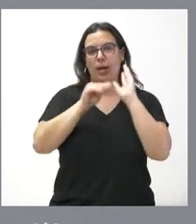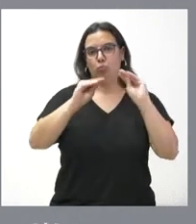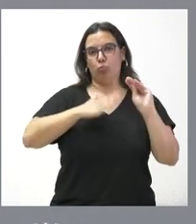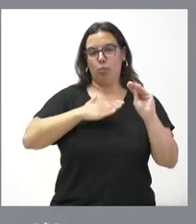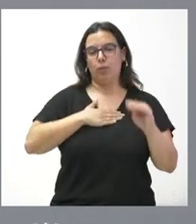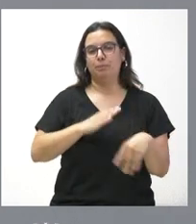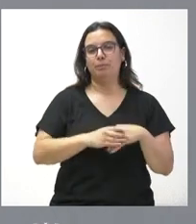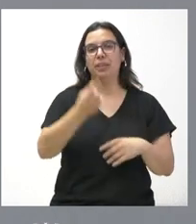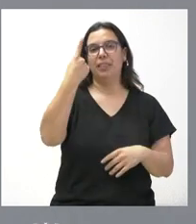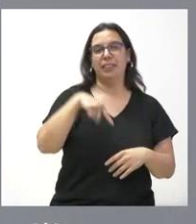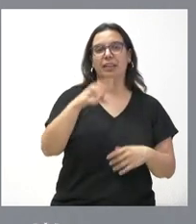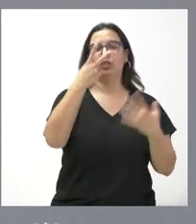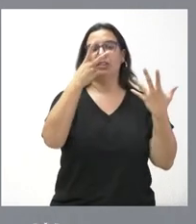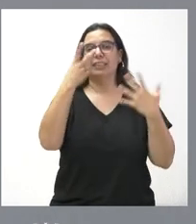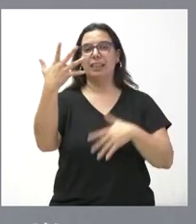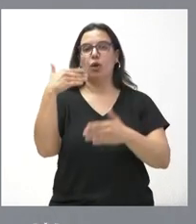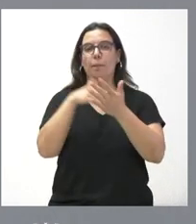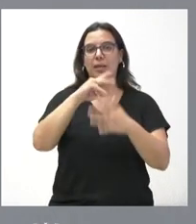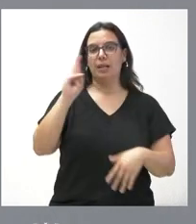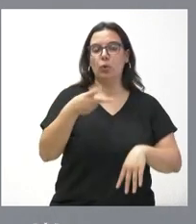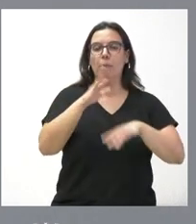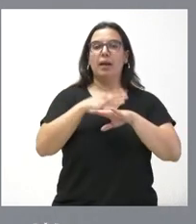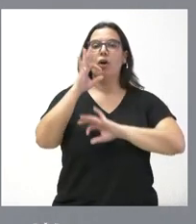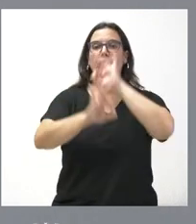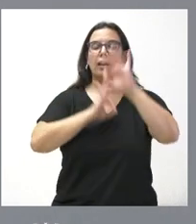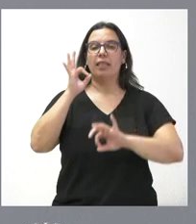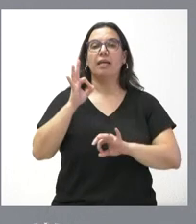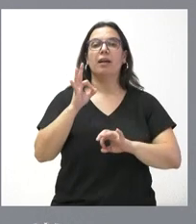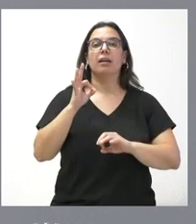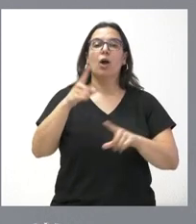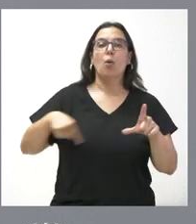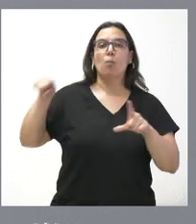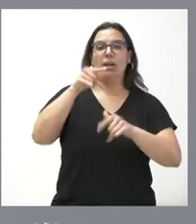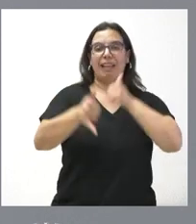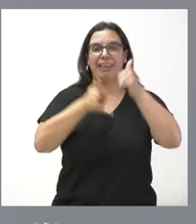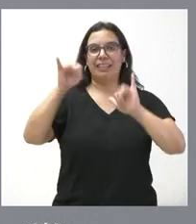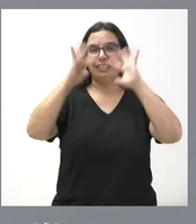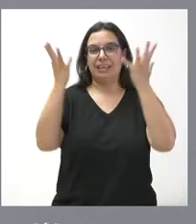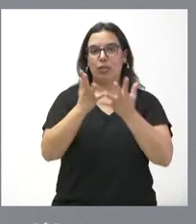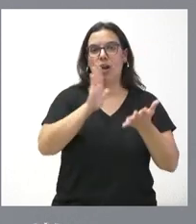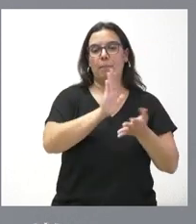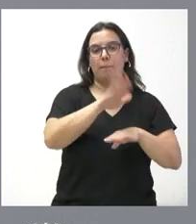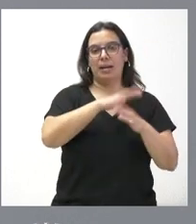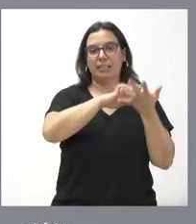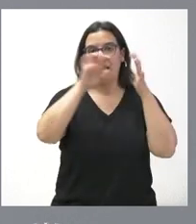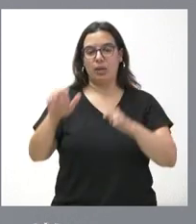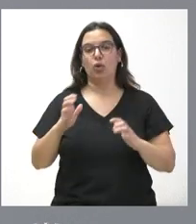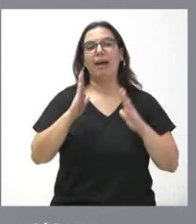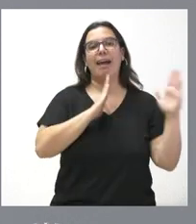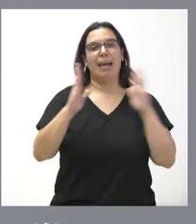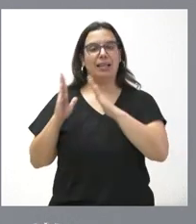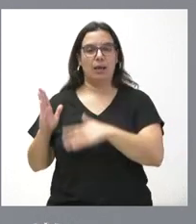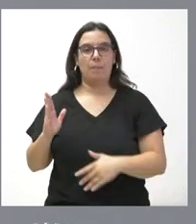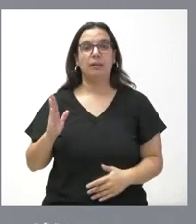170.000 y 5.000 euros para la celebración de la Vuelta Ciclista Internacional a Castilla y León, para las dos etapas de la misma,